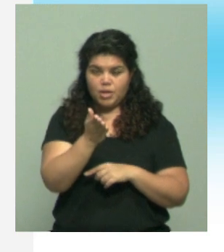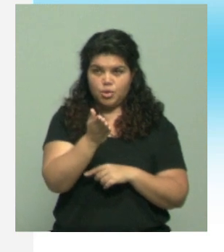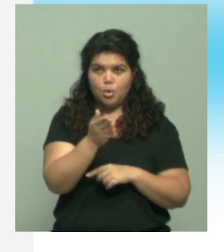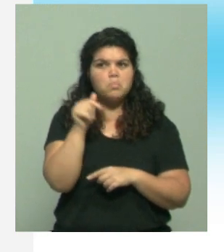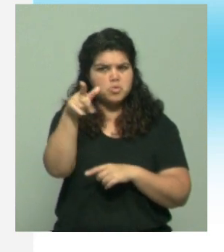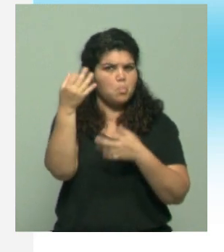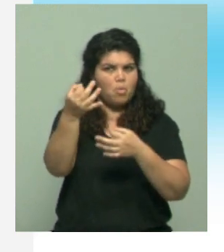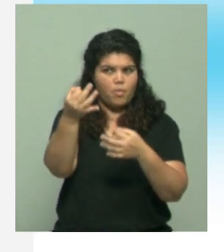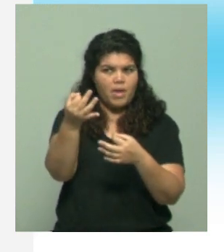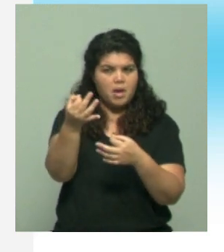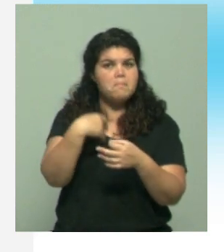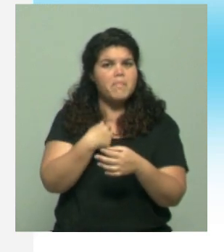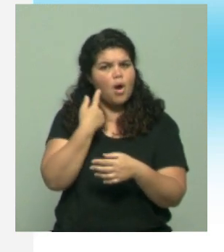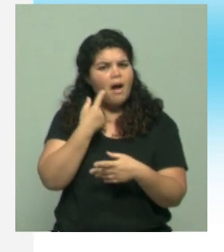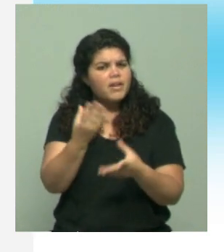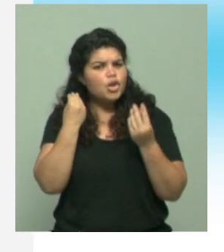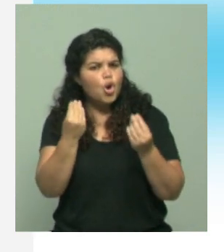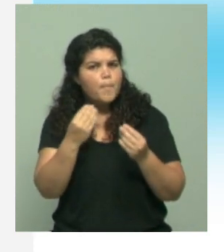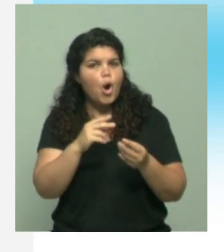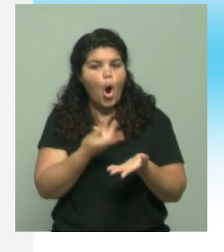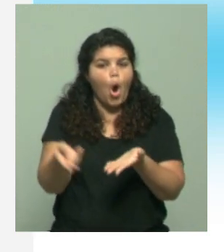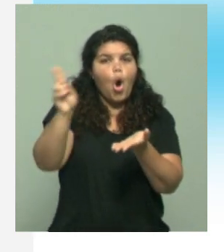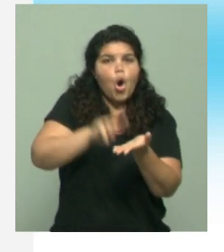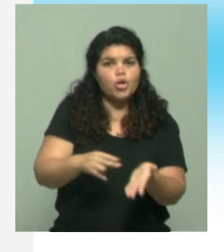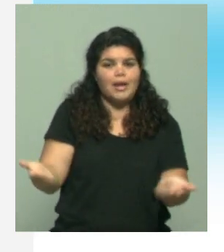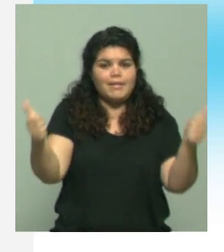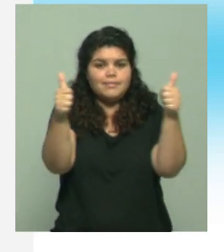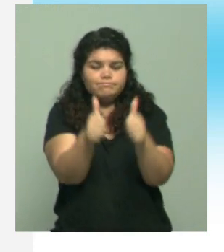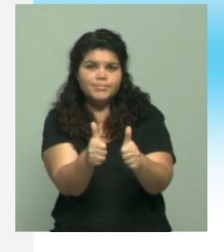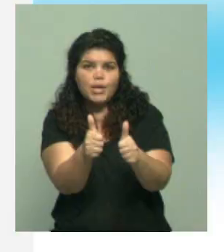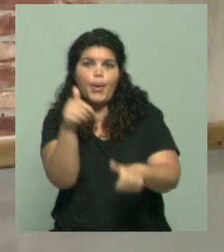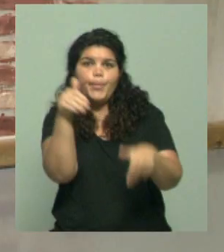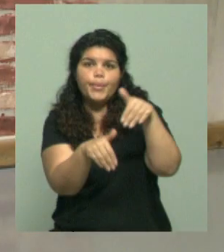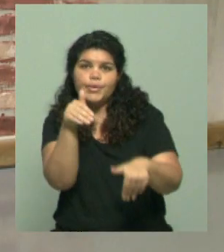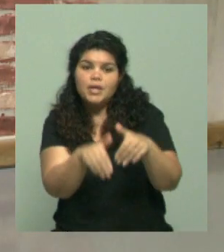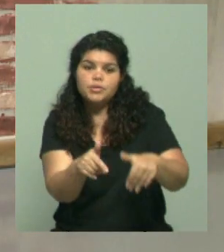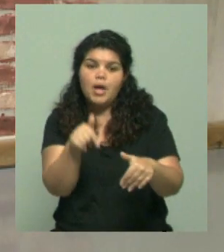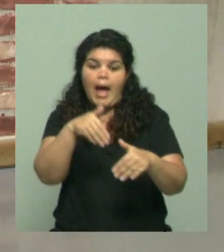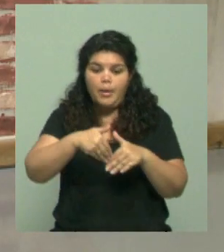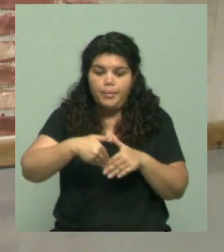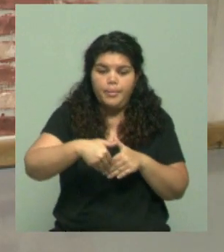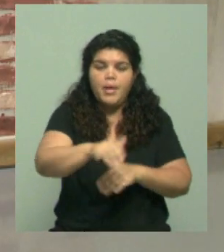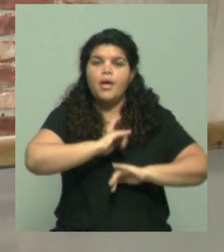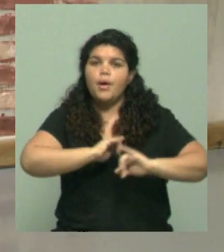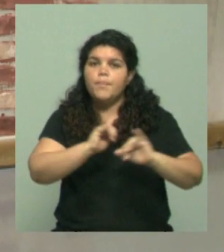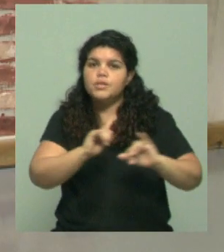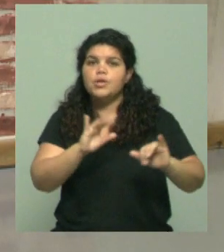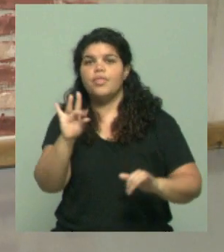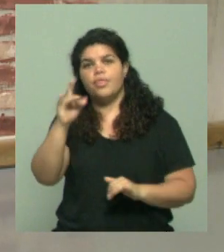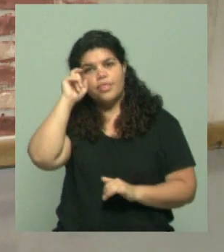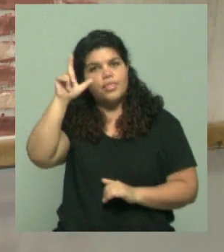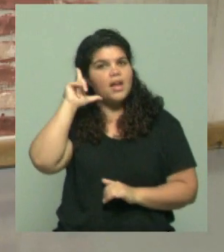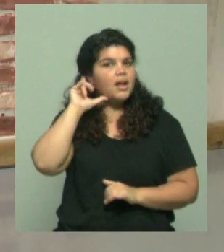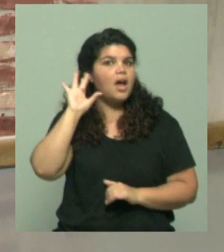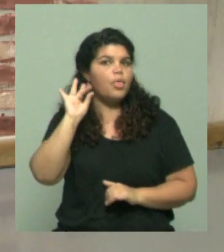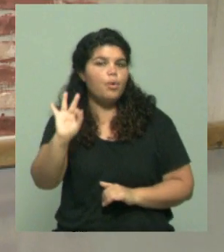número, ¿cómo lo ves en la segunda vuelta teniendo en cuenta que se entiende que ahora viene otra etapa de campaña, que es la de Delgado, de empezar a